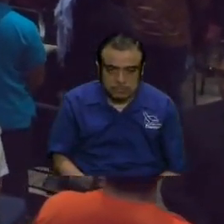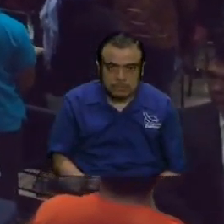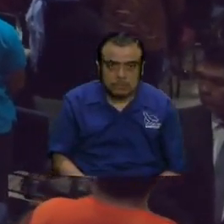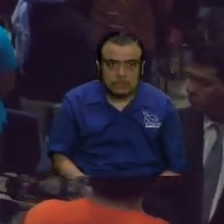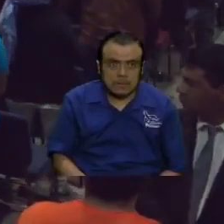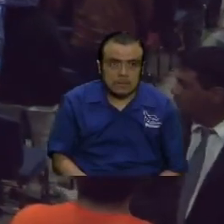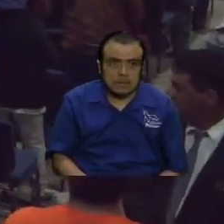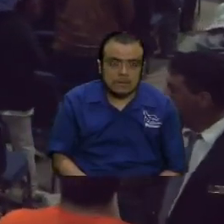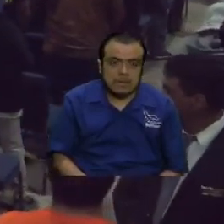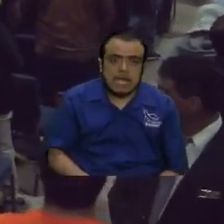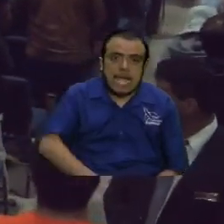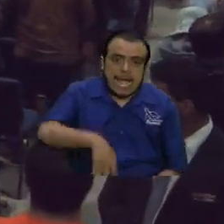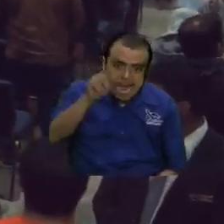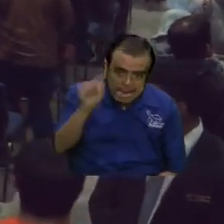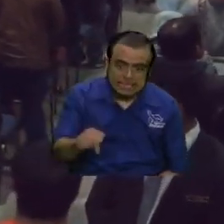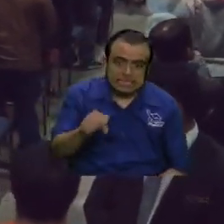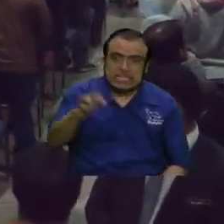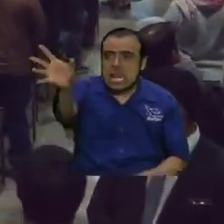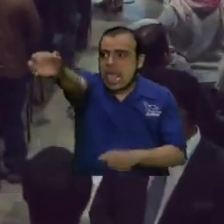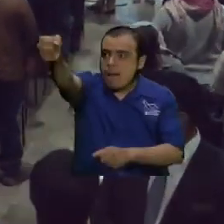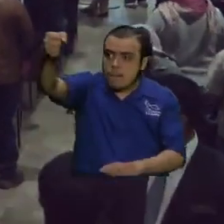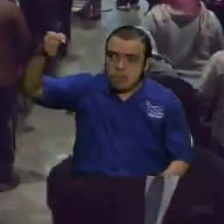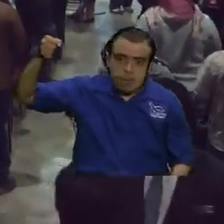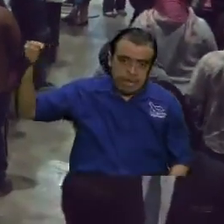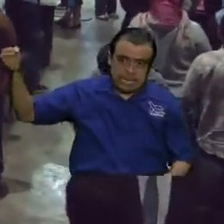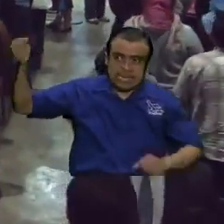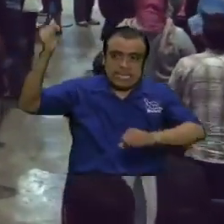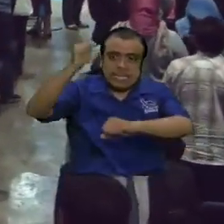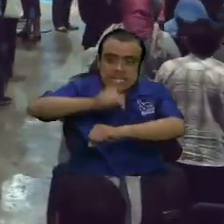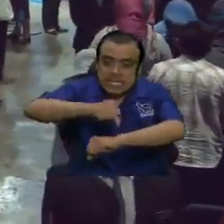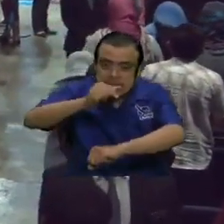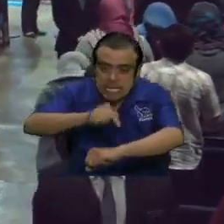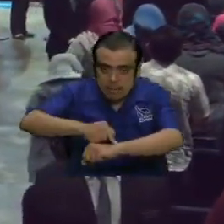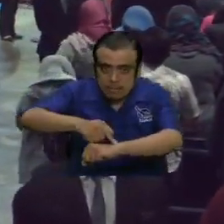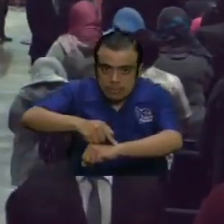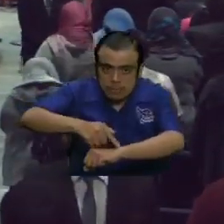tiempo que se